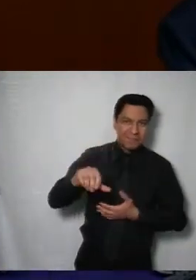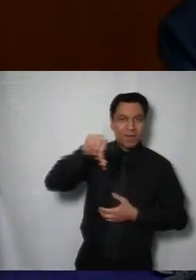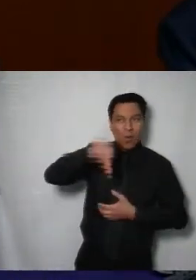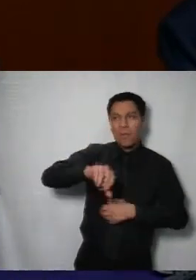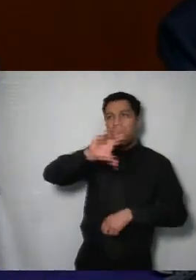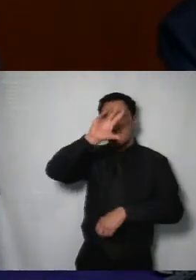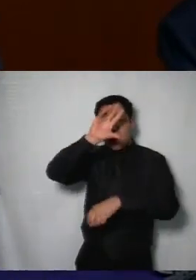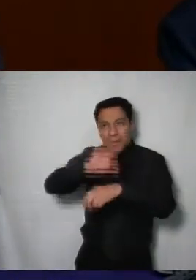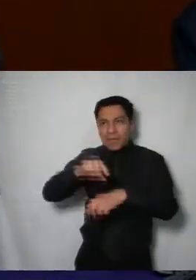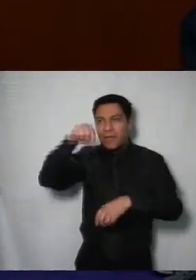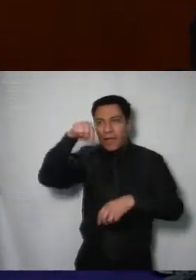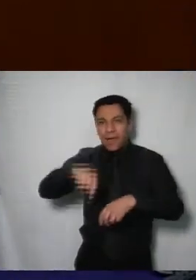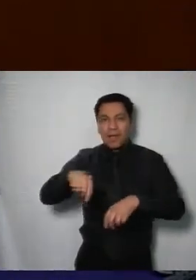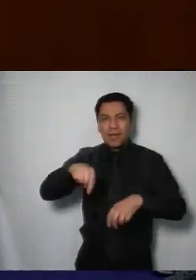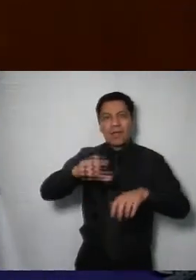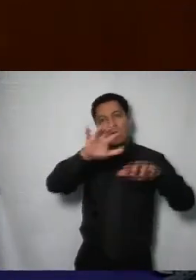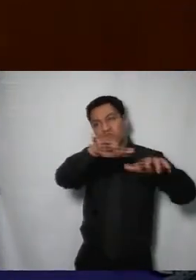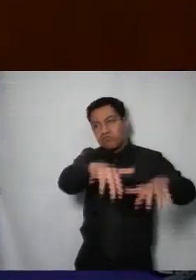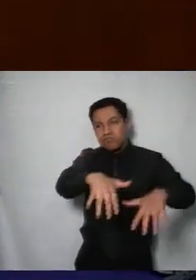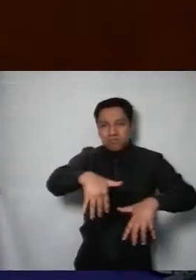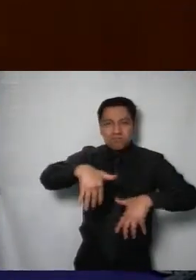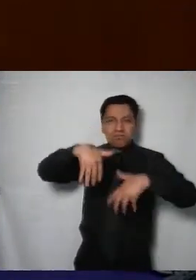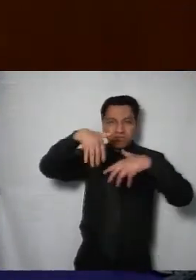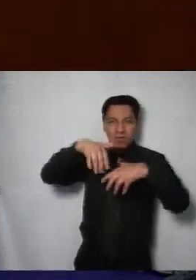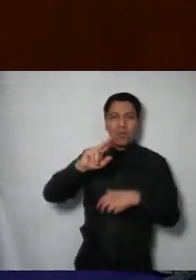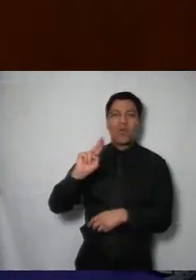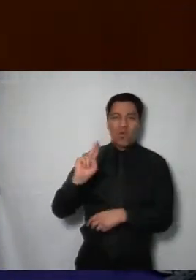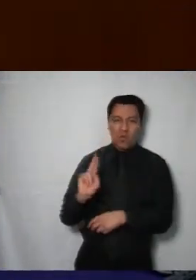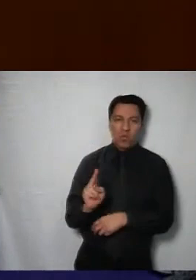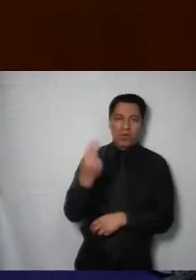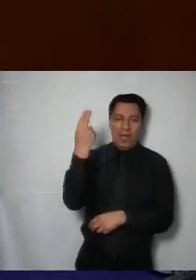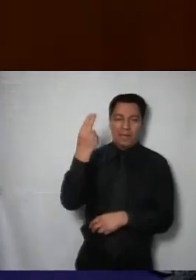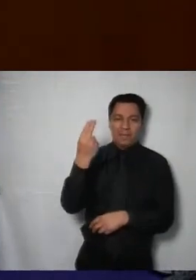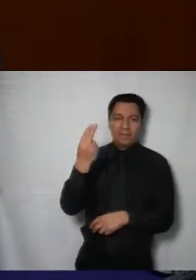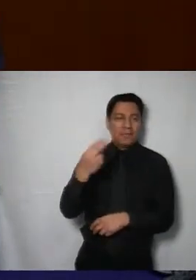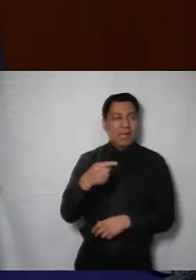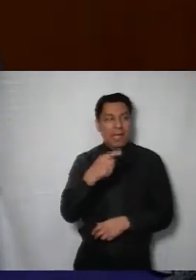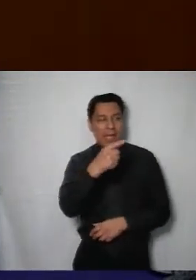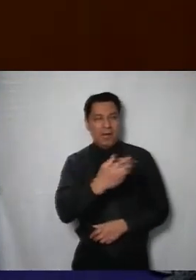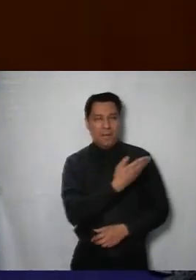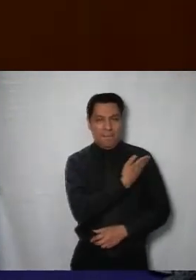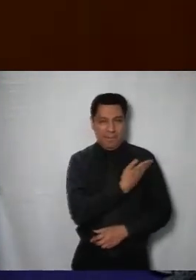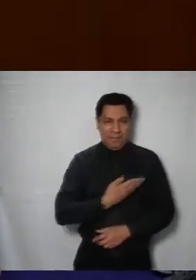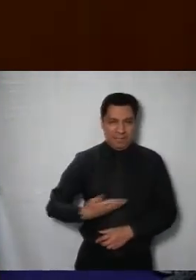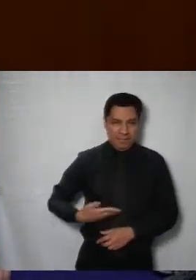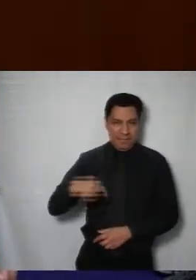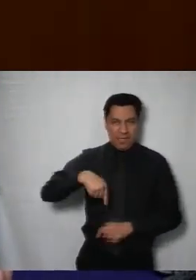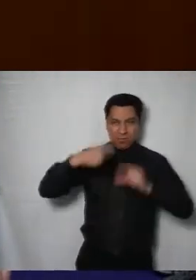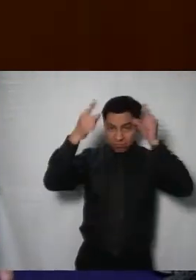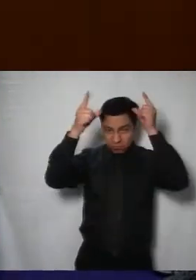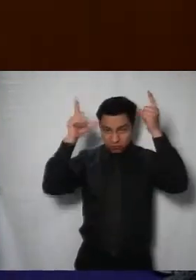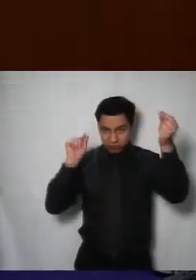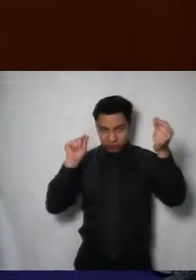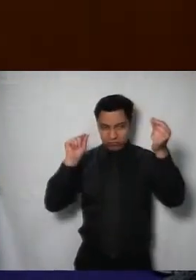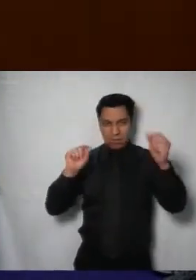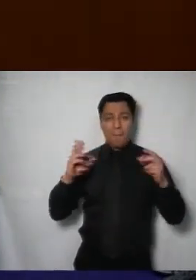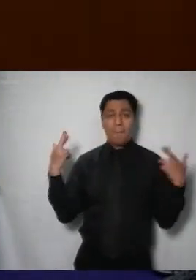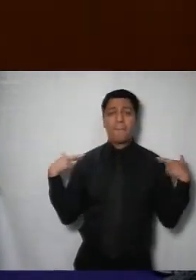Laura y naturalmente la Comisionada Marina y seguramente lo dirá mi Comisionado Presidente que además es un magnífico académico de esta